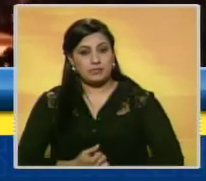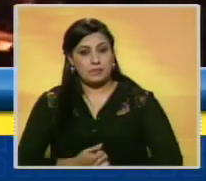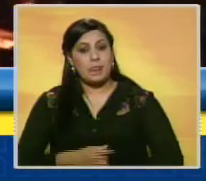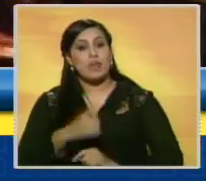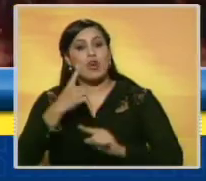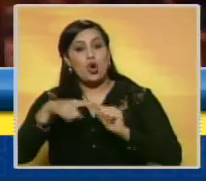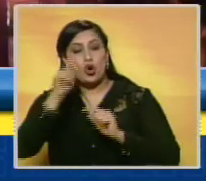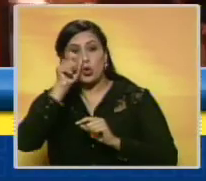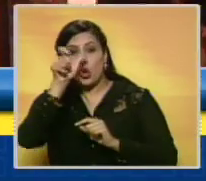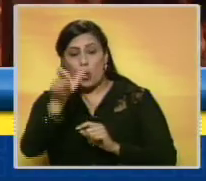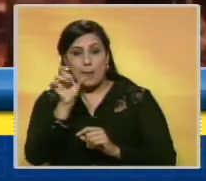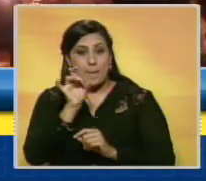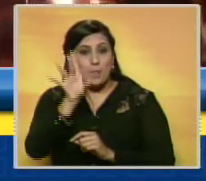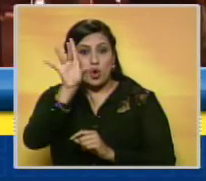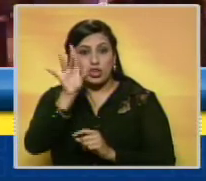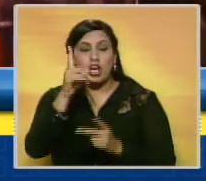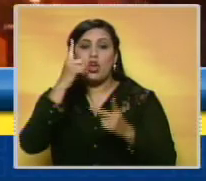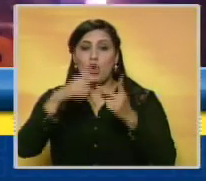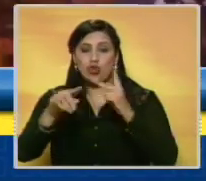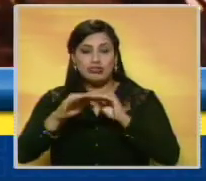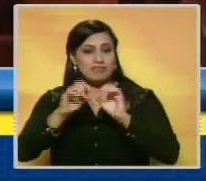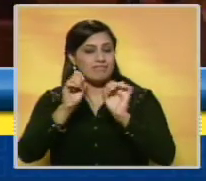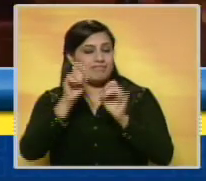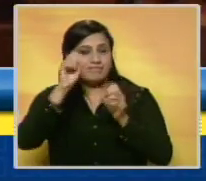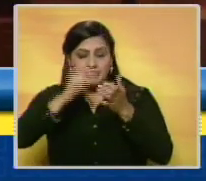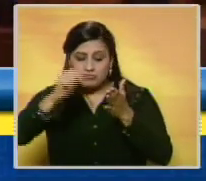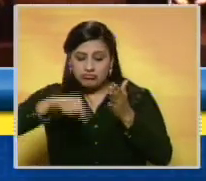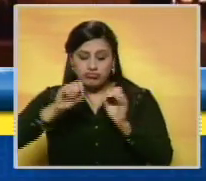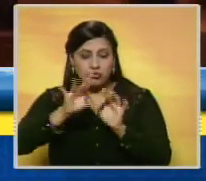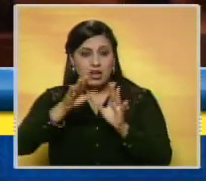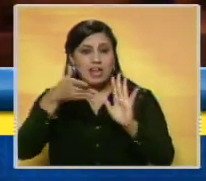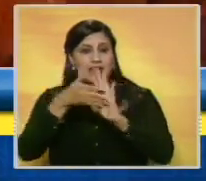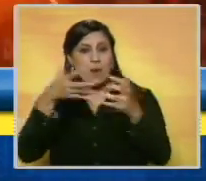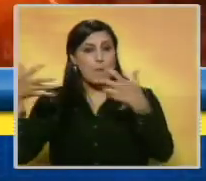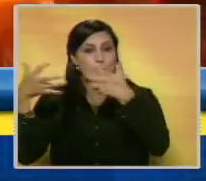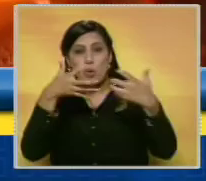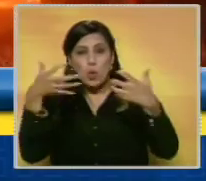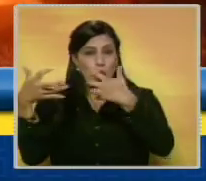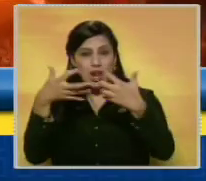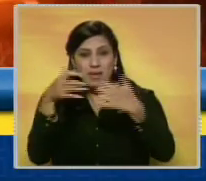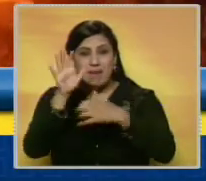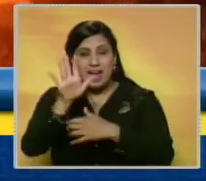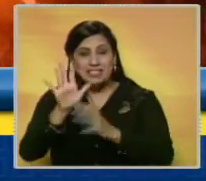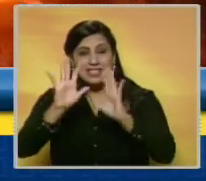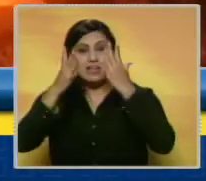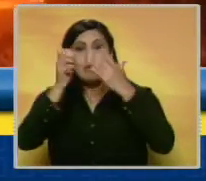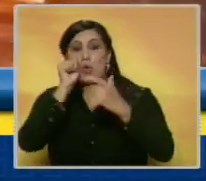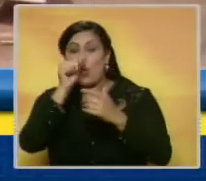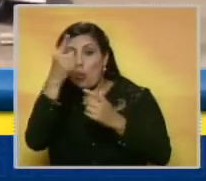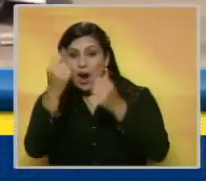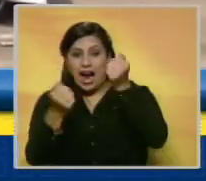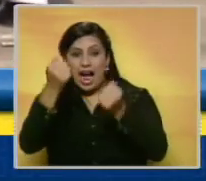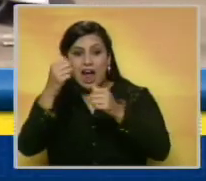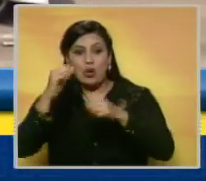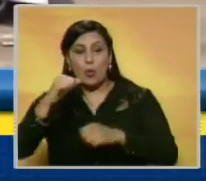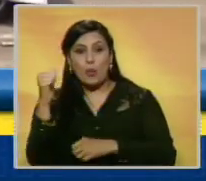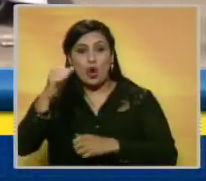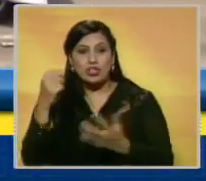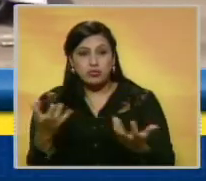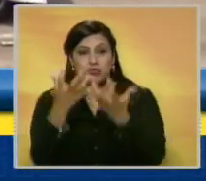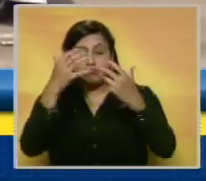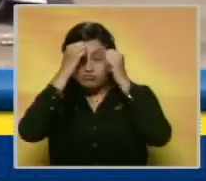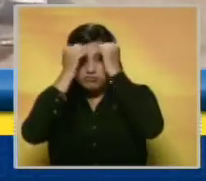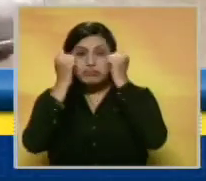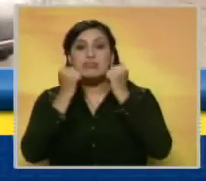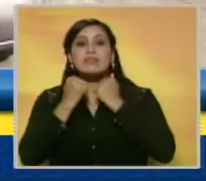Un agente fue suspendido y otro fue separado del cargo por los enfrentamientos reportados durante el rescate de un automóvil policial incendiado por